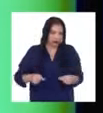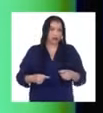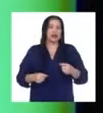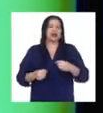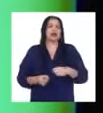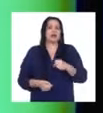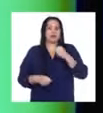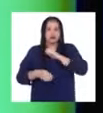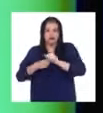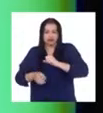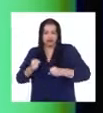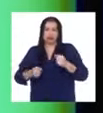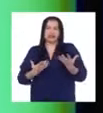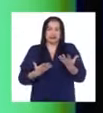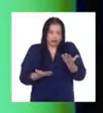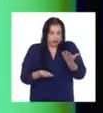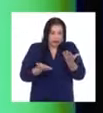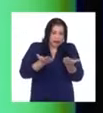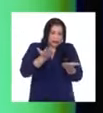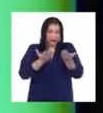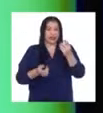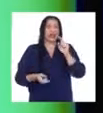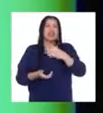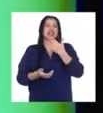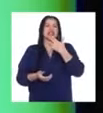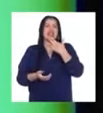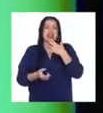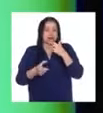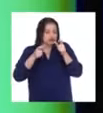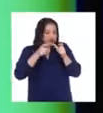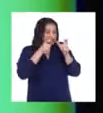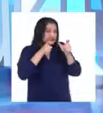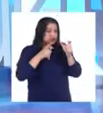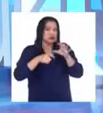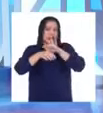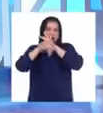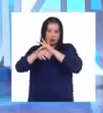desgastar. Y todo es supervisado bajo una nutricionista.